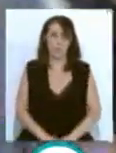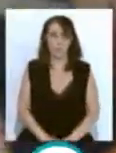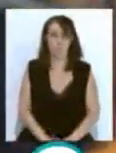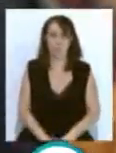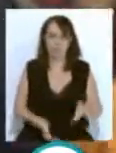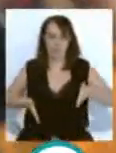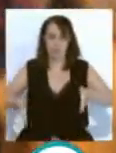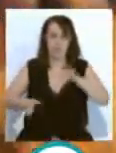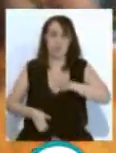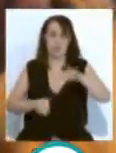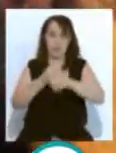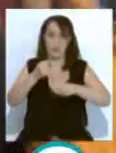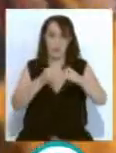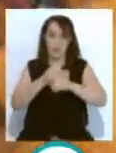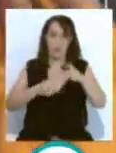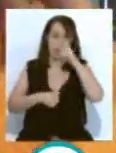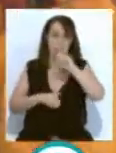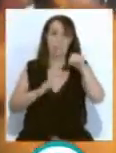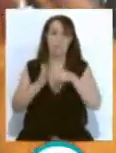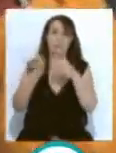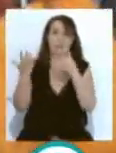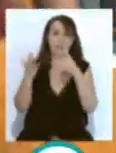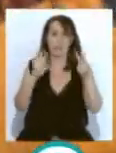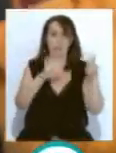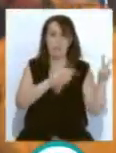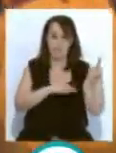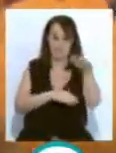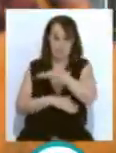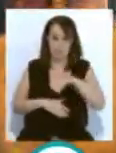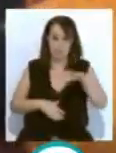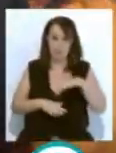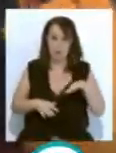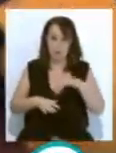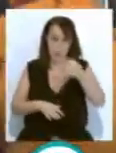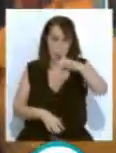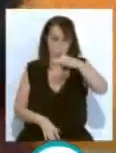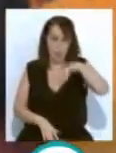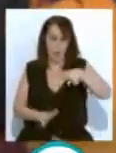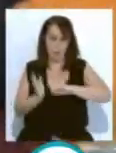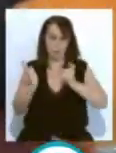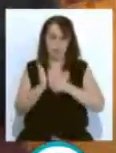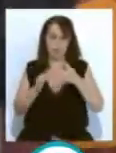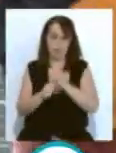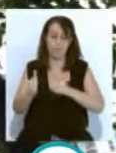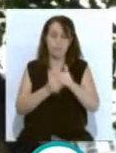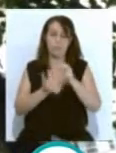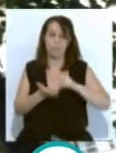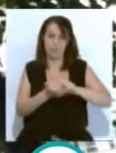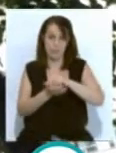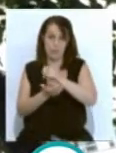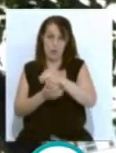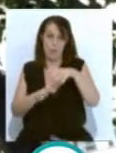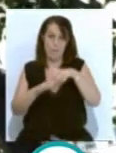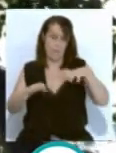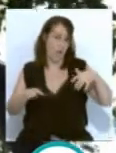La avenida 4 de diciembre de 1977 será plataforma única al completo con preferencia para peatones y